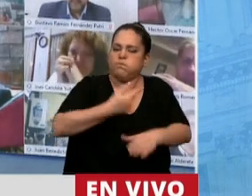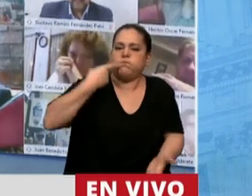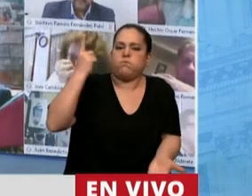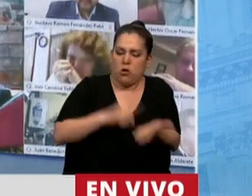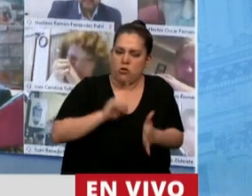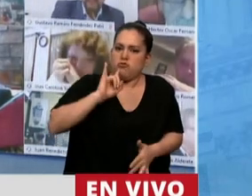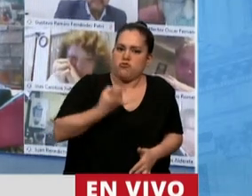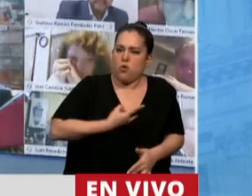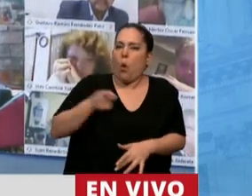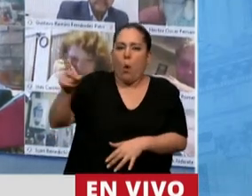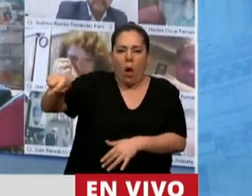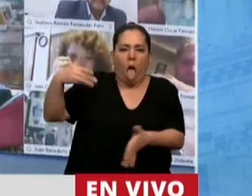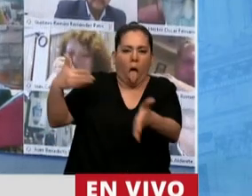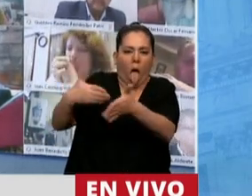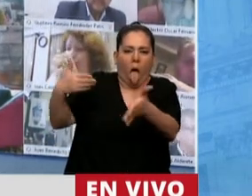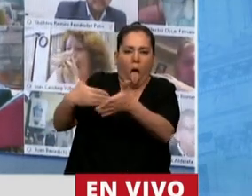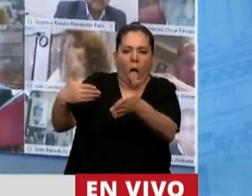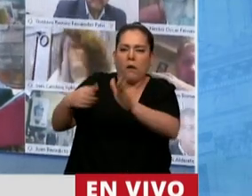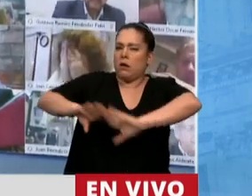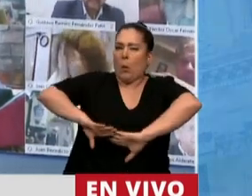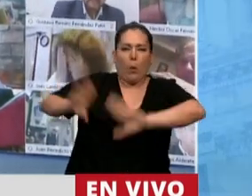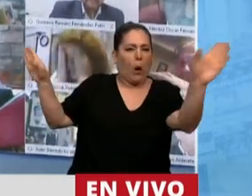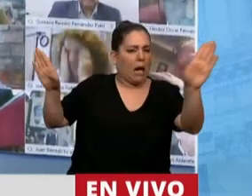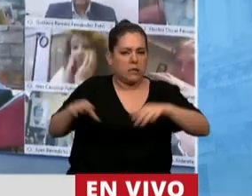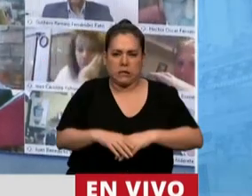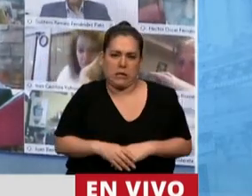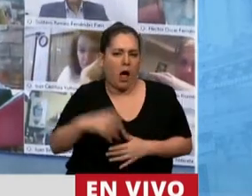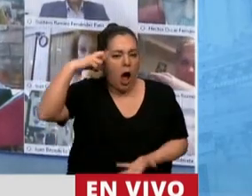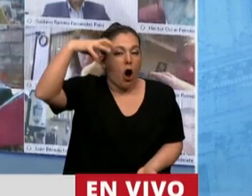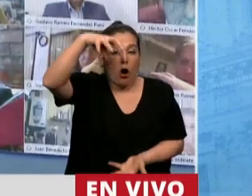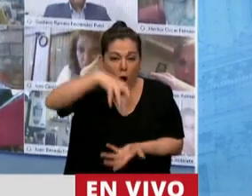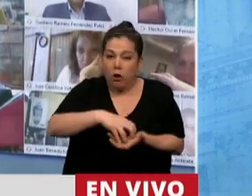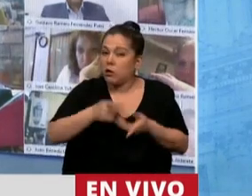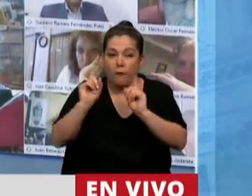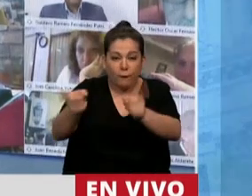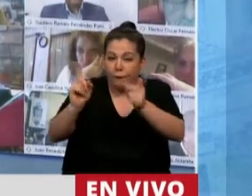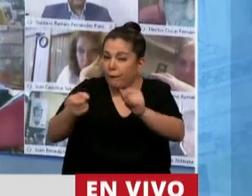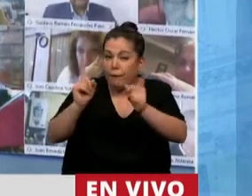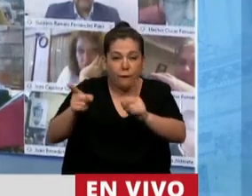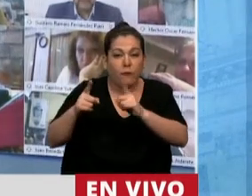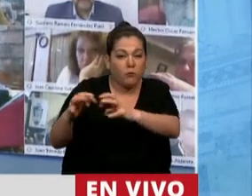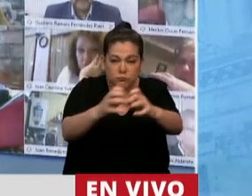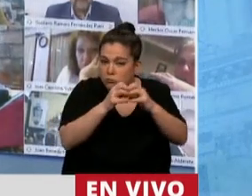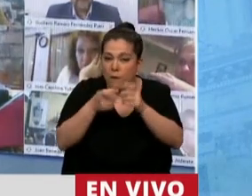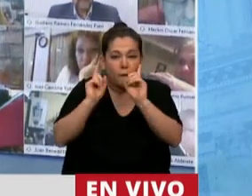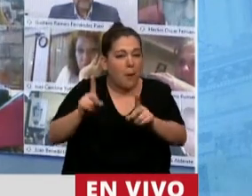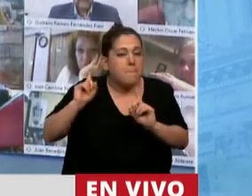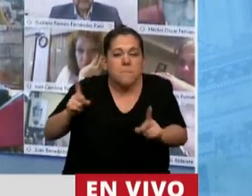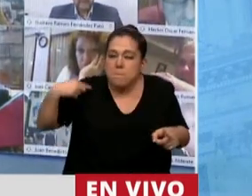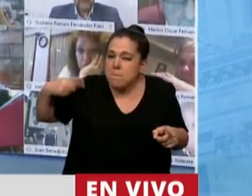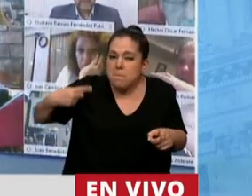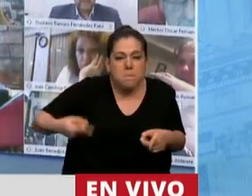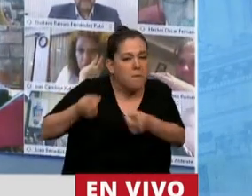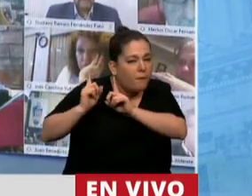pongan piedras en el camino. El Parlamento va a sesionar como ha venido sesionando.